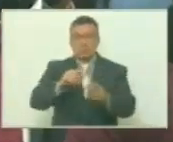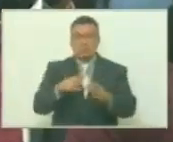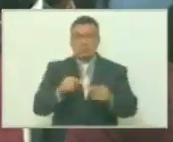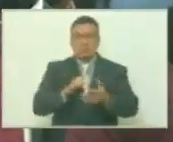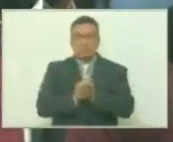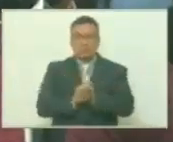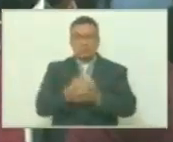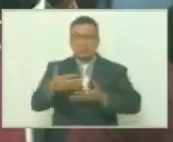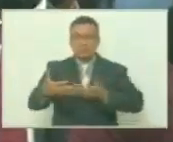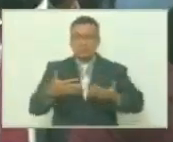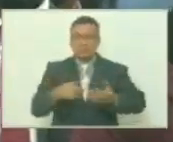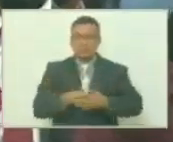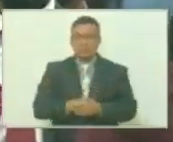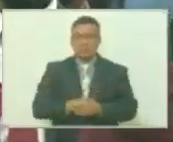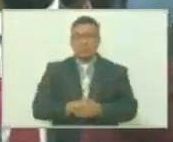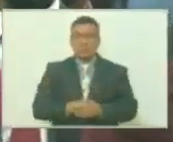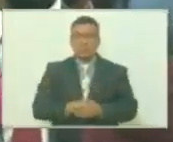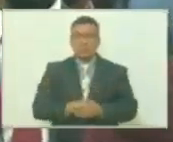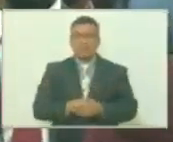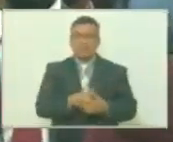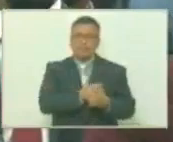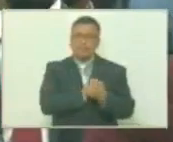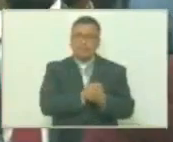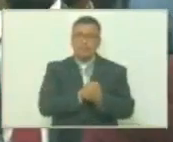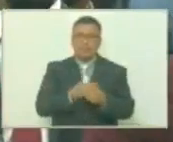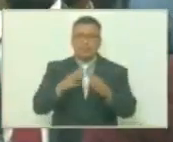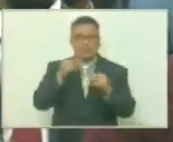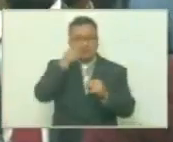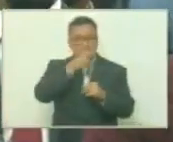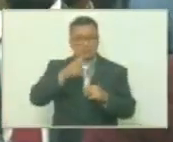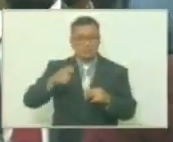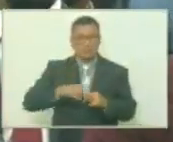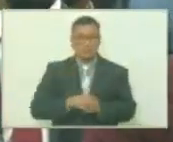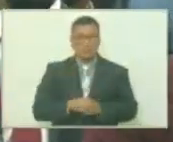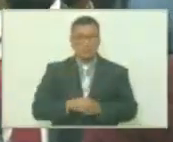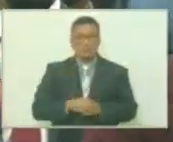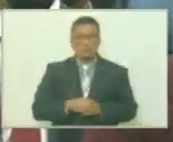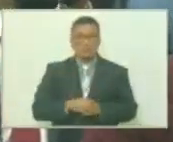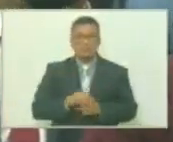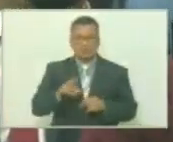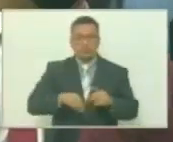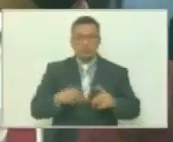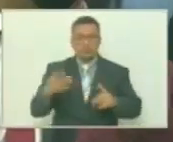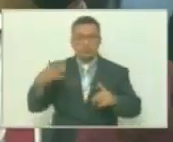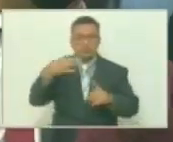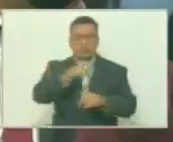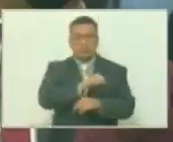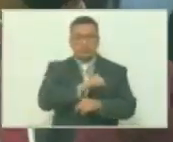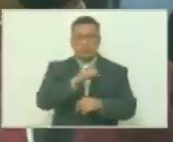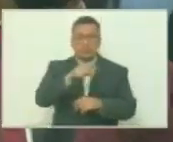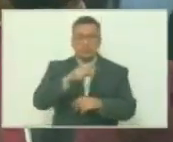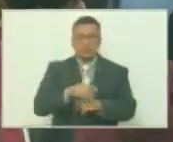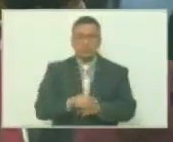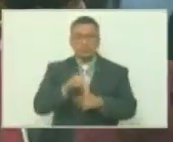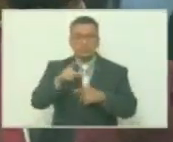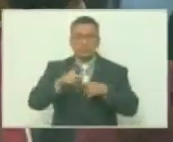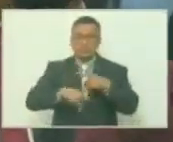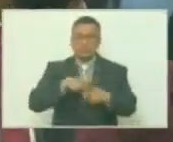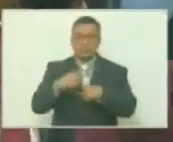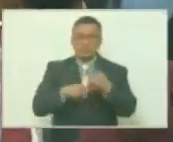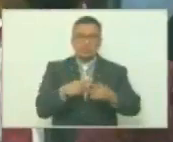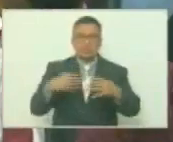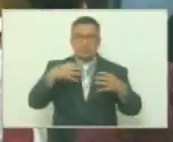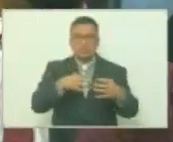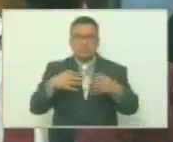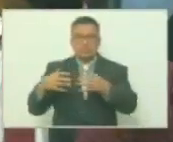solidaridad, del amor al pueblo. Y logró, a través de un proceso de